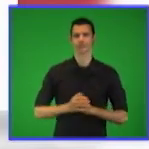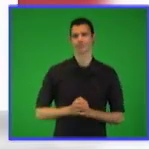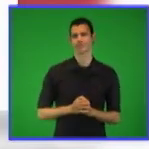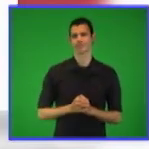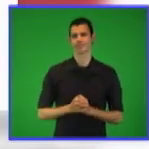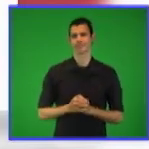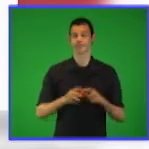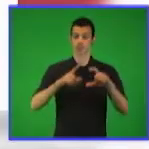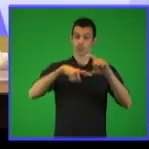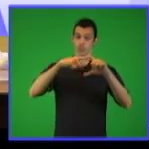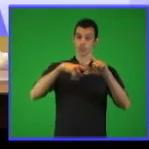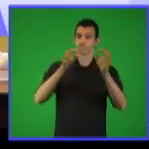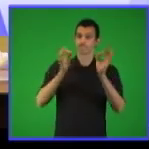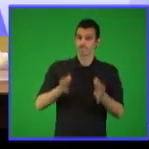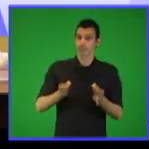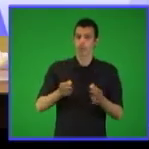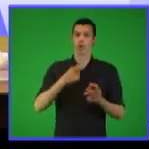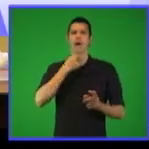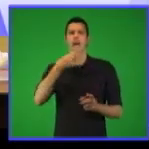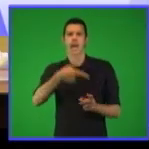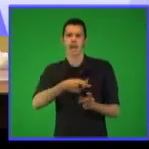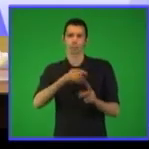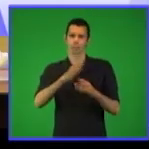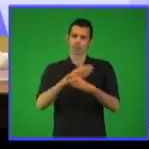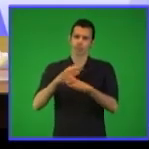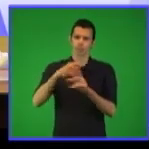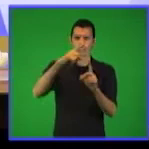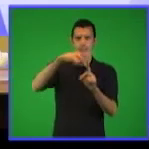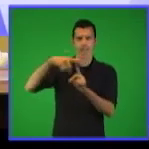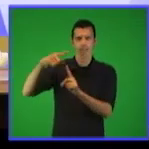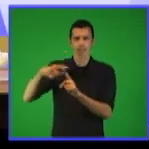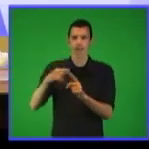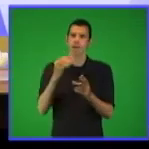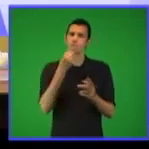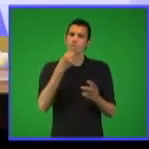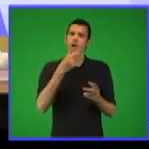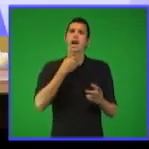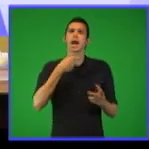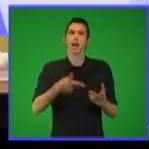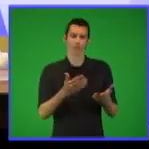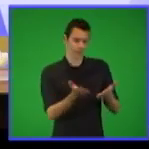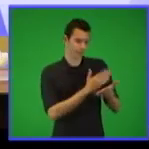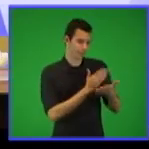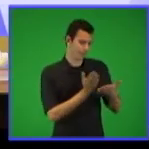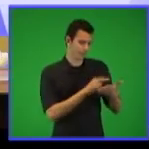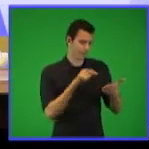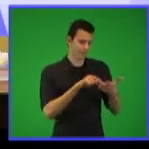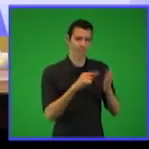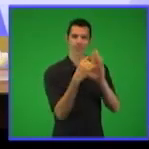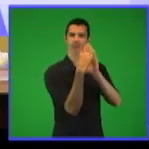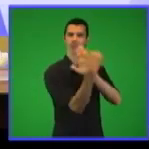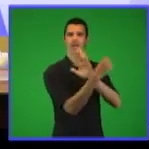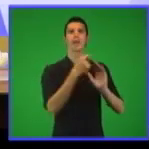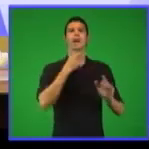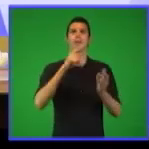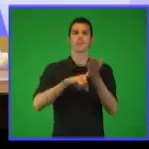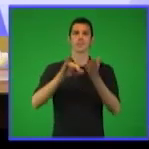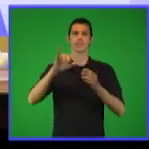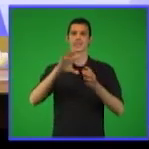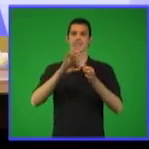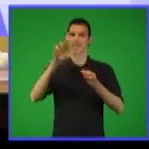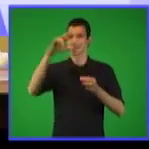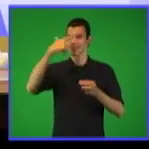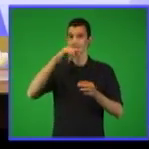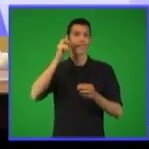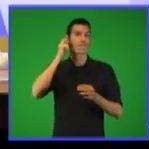de su libro de texto. Sin embargo, quisiera compartir con ustedes una idea. Se refiere